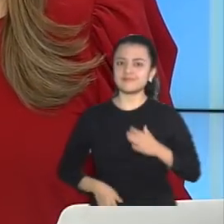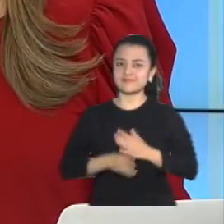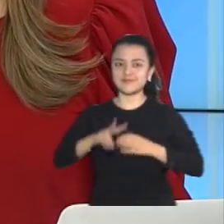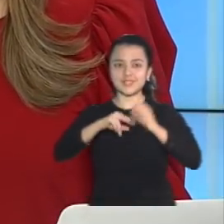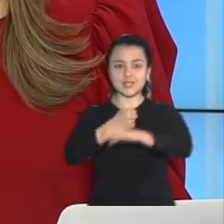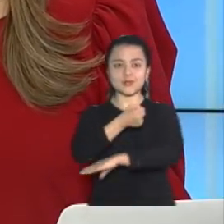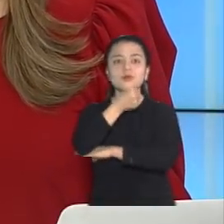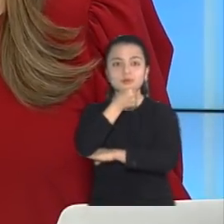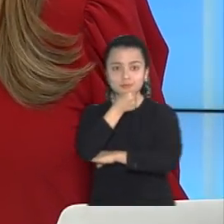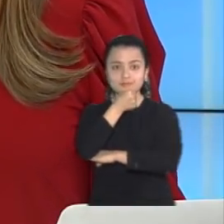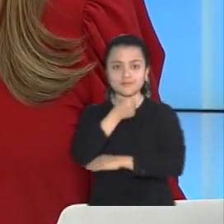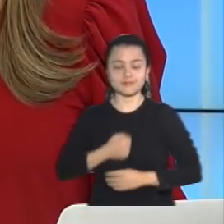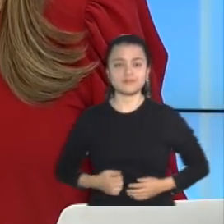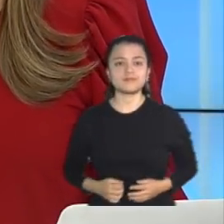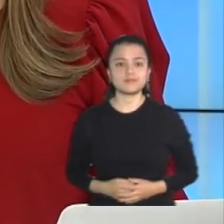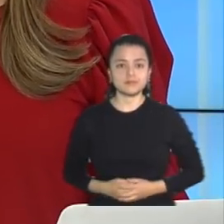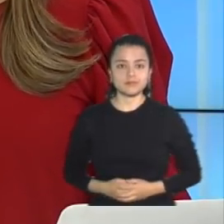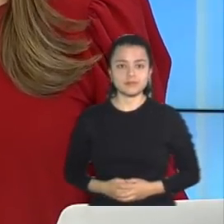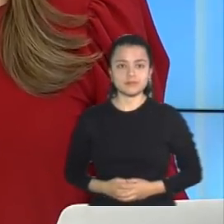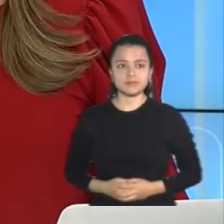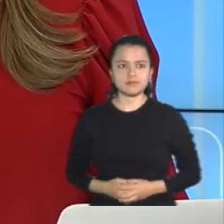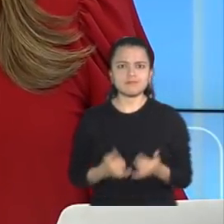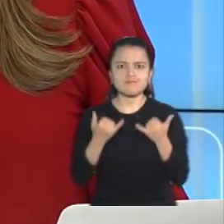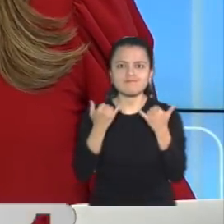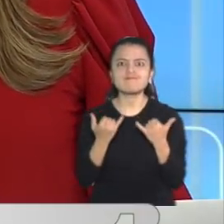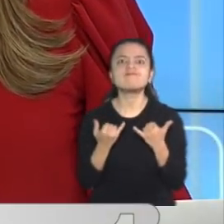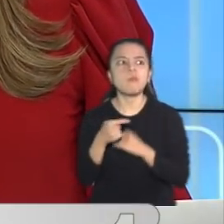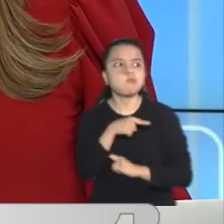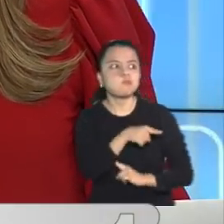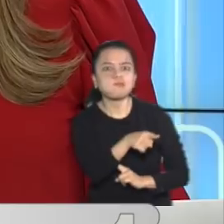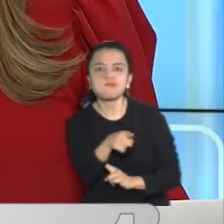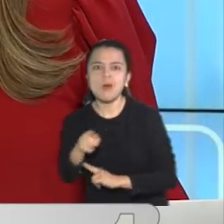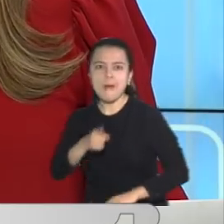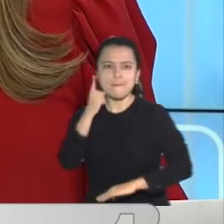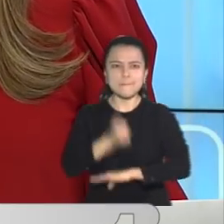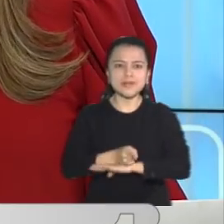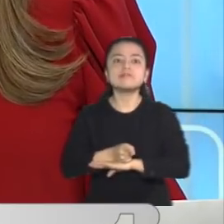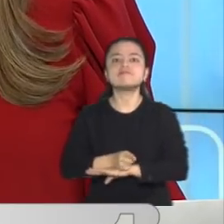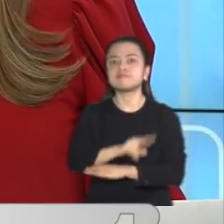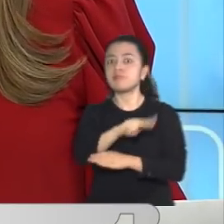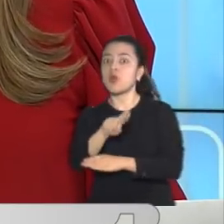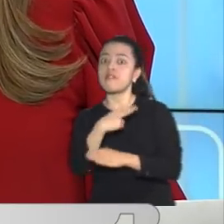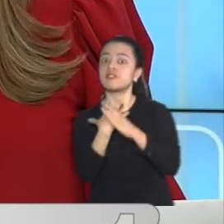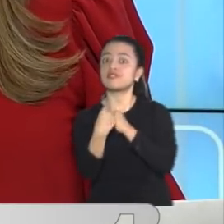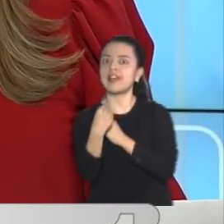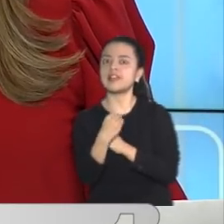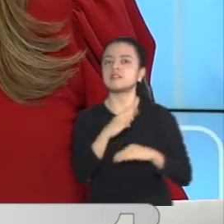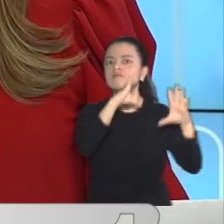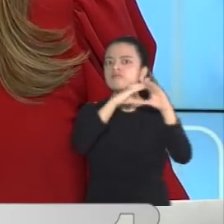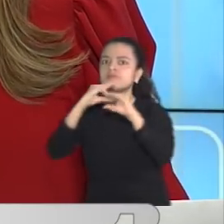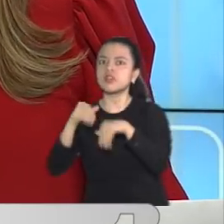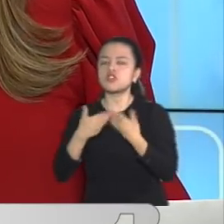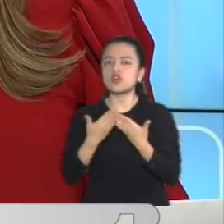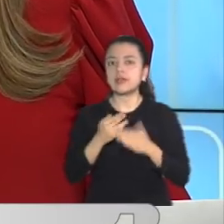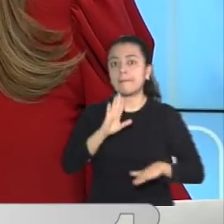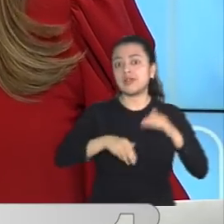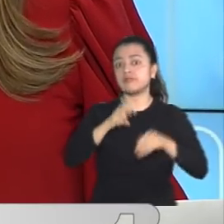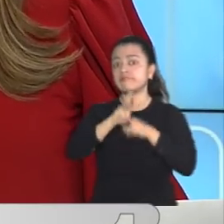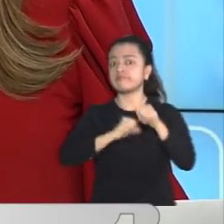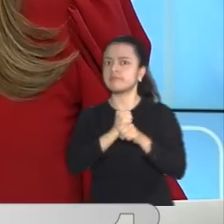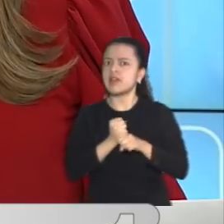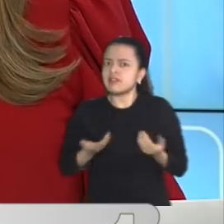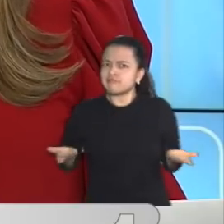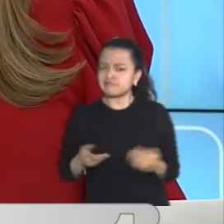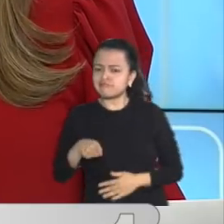Seguimos en Noticentro 1, CMI. Hoy empezará a regir el toque de queda para menores de edad en Bucaramanga. La medida